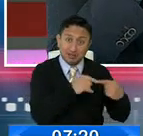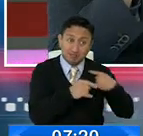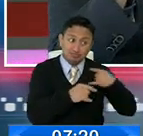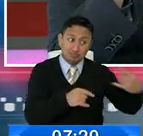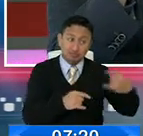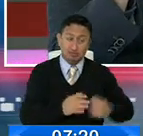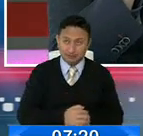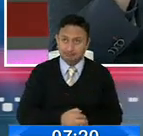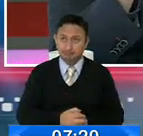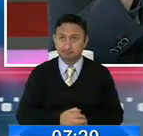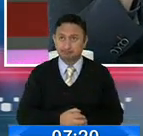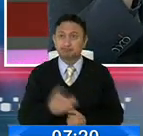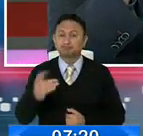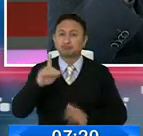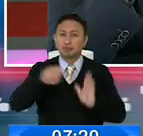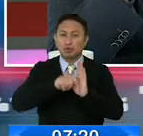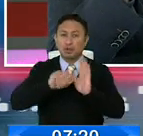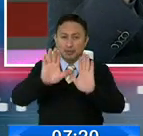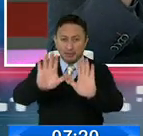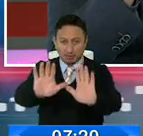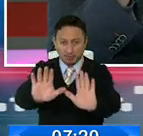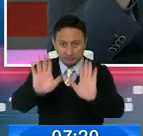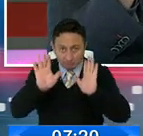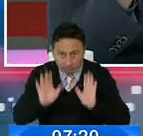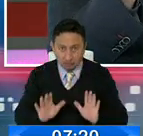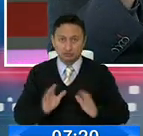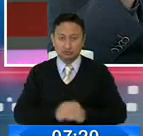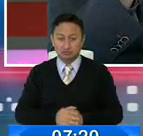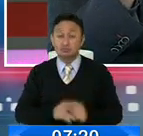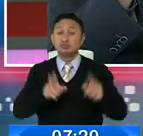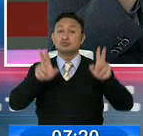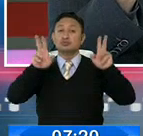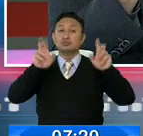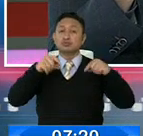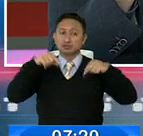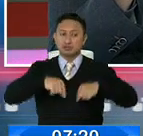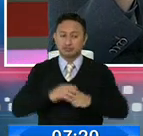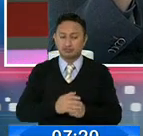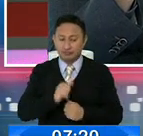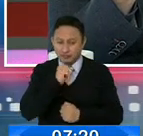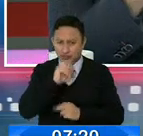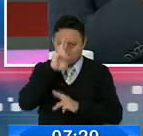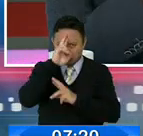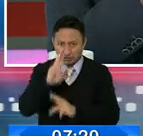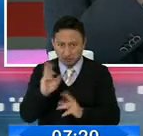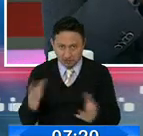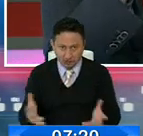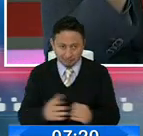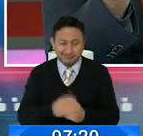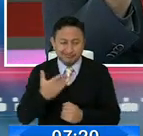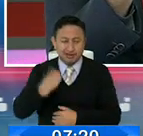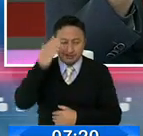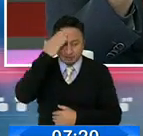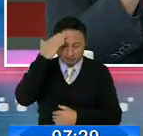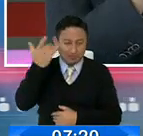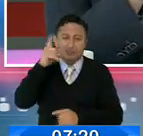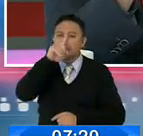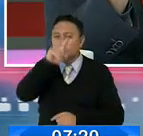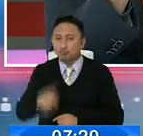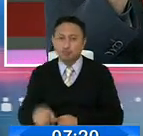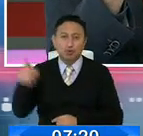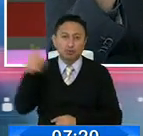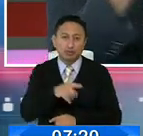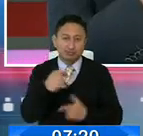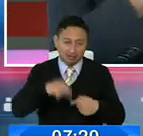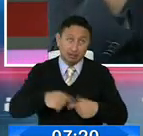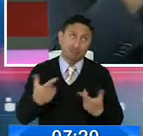Abogada, ahí hay que quiero parar un poquito porque es un tema de irracionalidad muchas veces. Sabemos que no hay cómo, ya